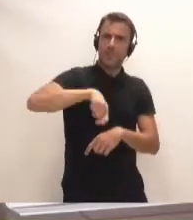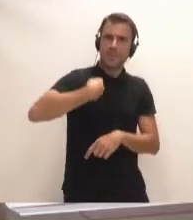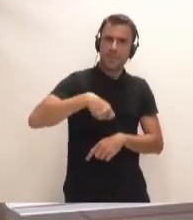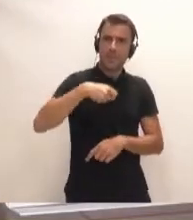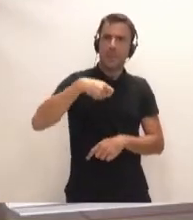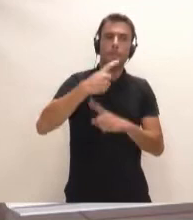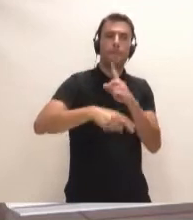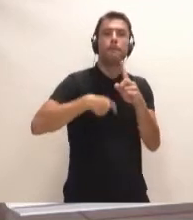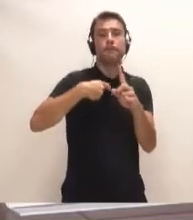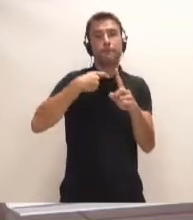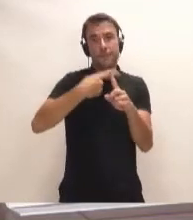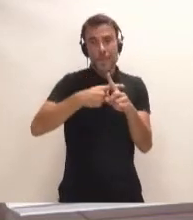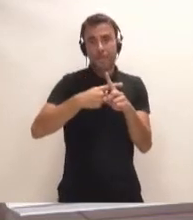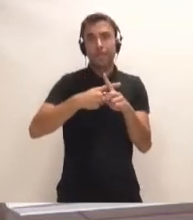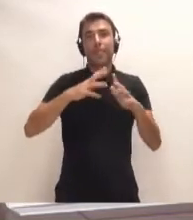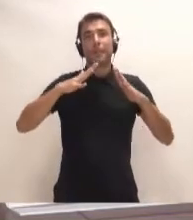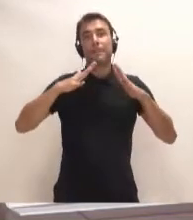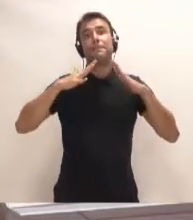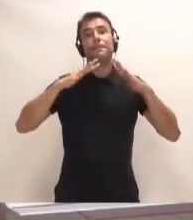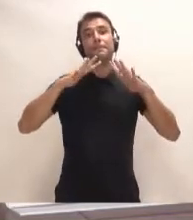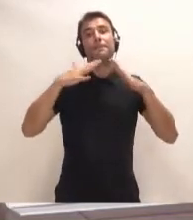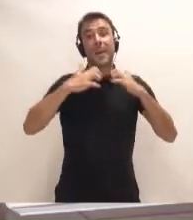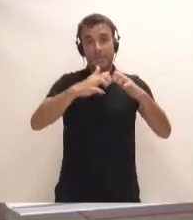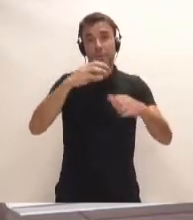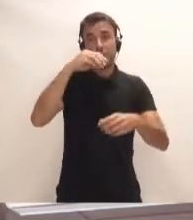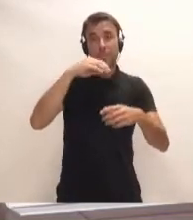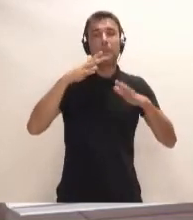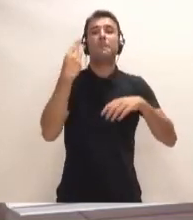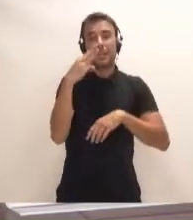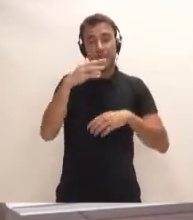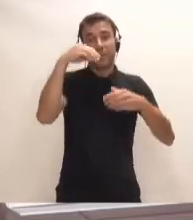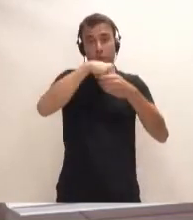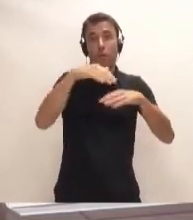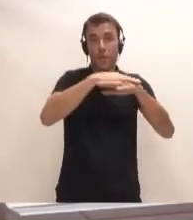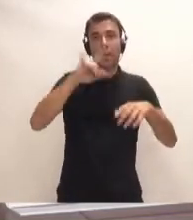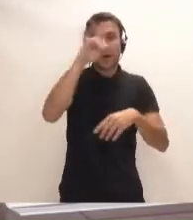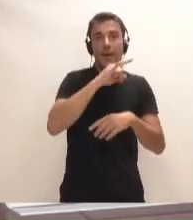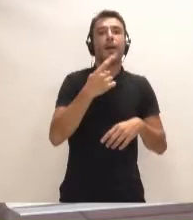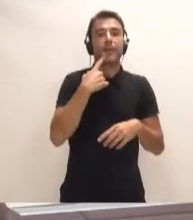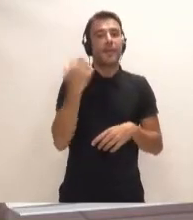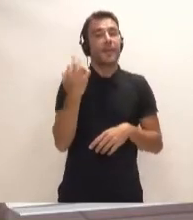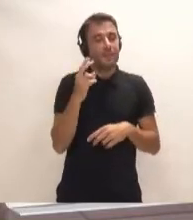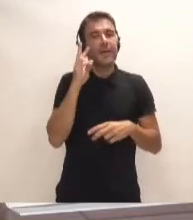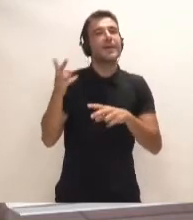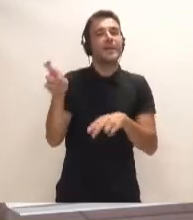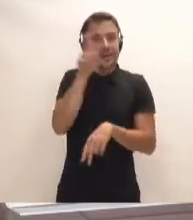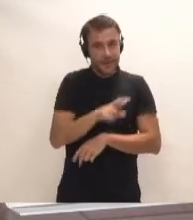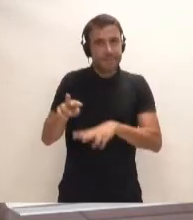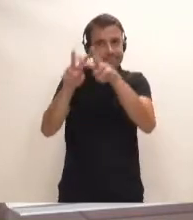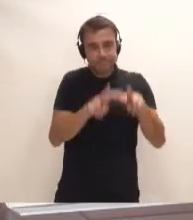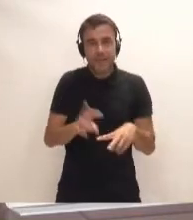parlamentarios del gobierno de Canarias que también lo están defendiendo. Que a lo mejor hay que mirar a ver el horario de las navieras.